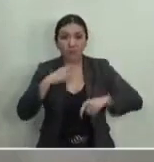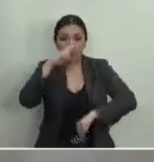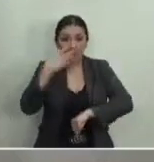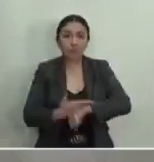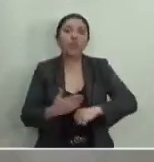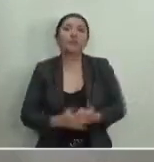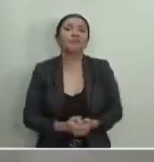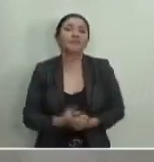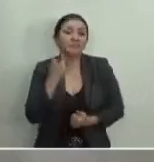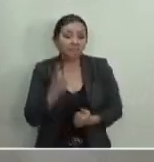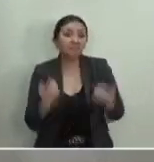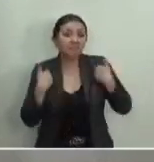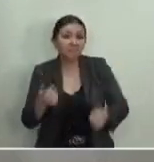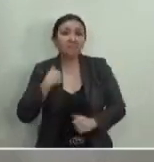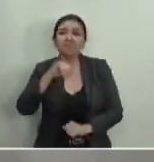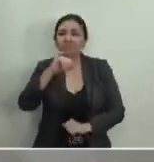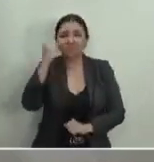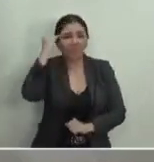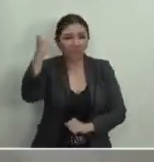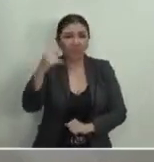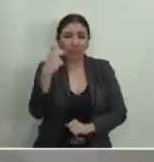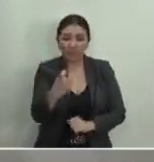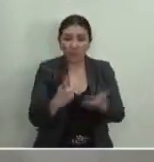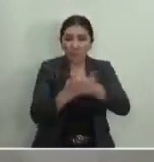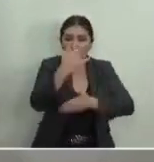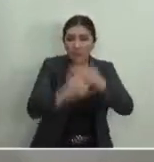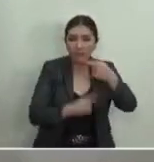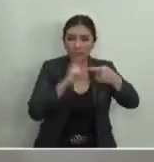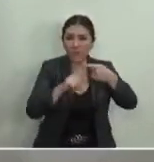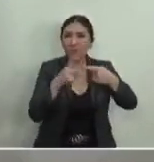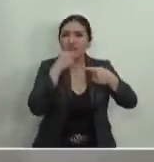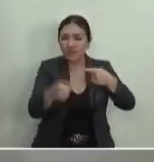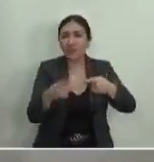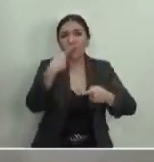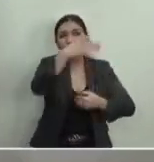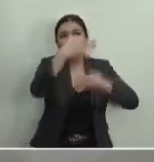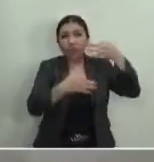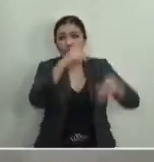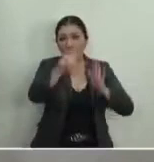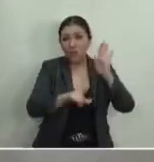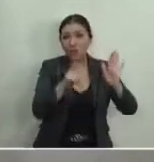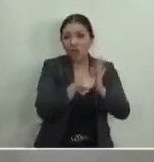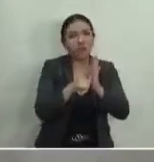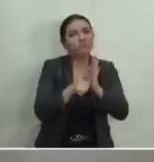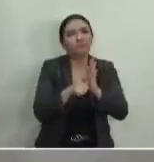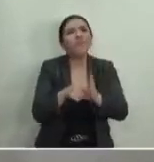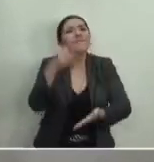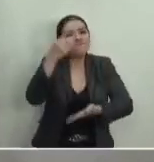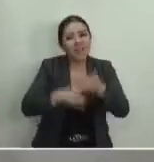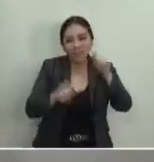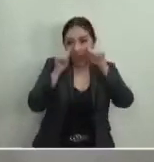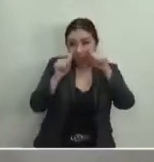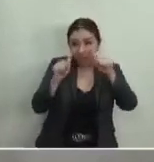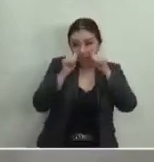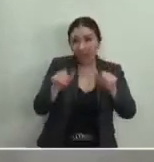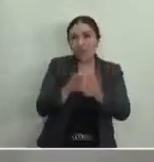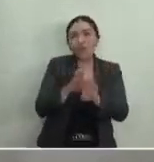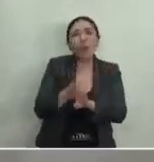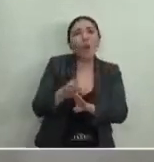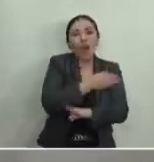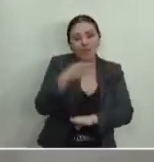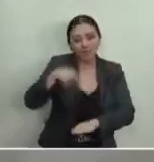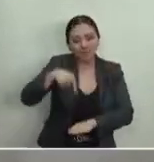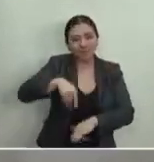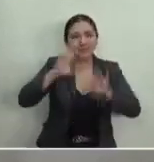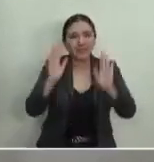En ese sentido, coincido con la primera parte del proyecto en que se dice que el Tribunal Local efectivamente no atendió lo que se vea resuelto por parte de